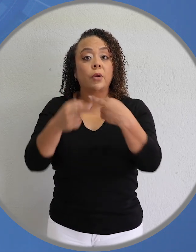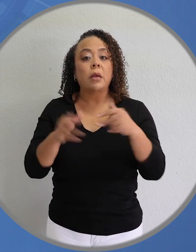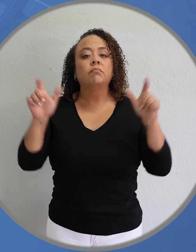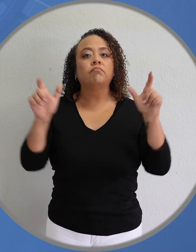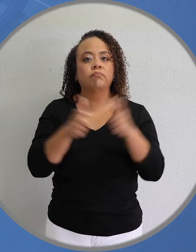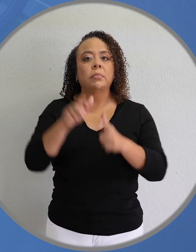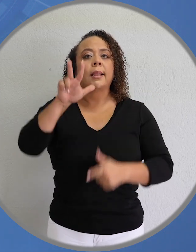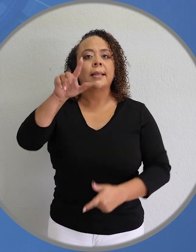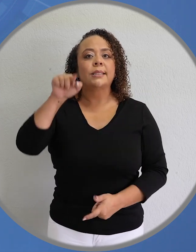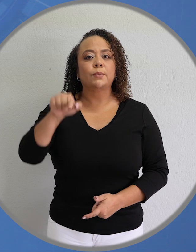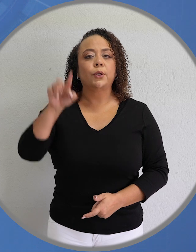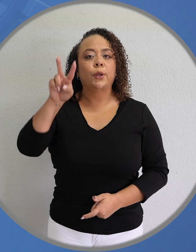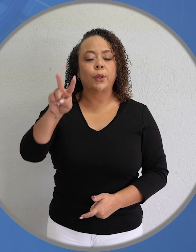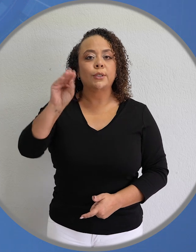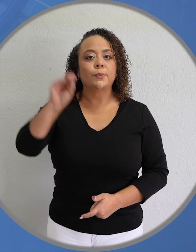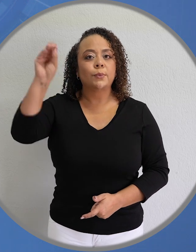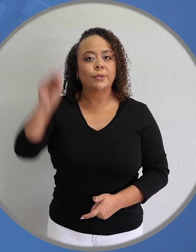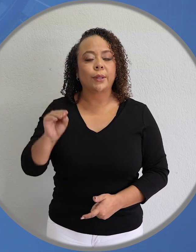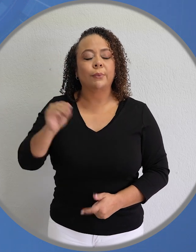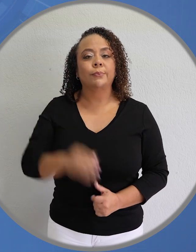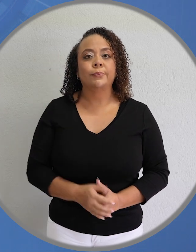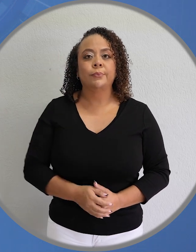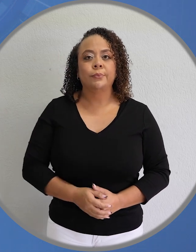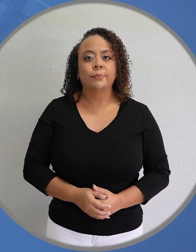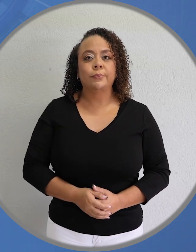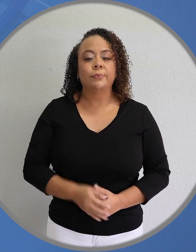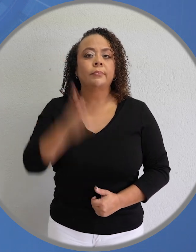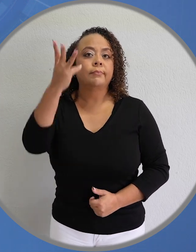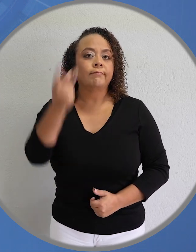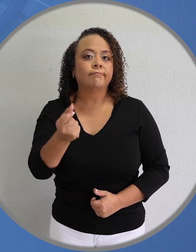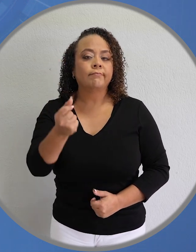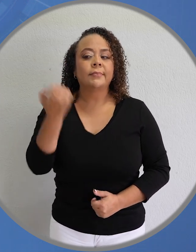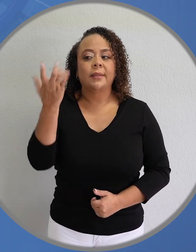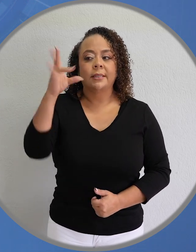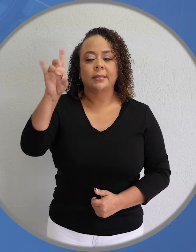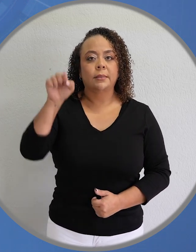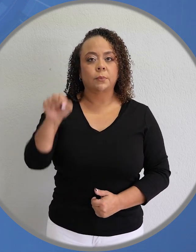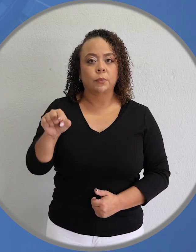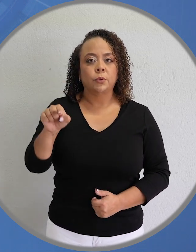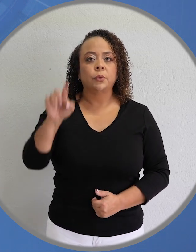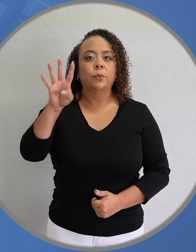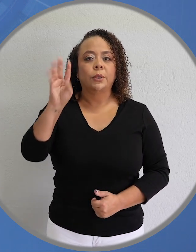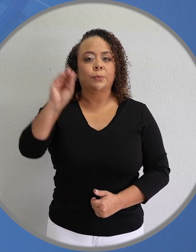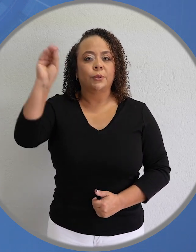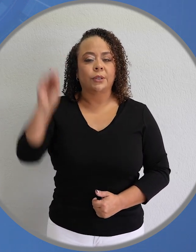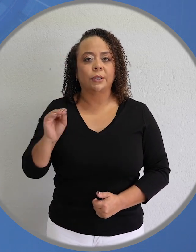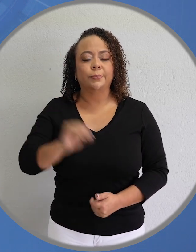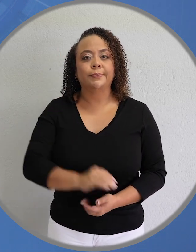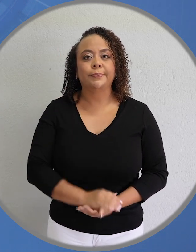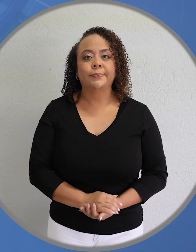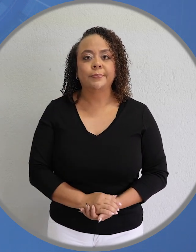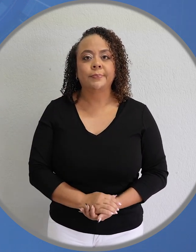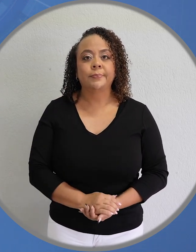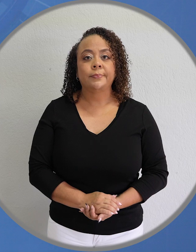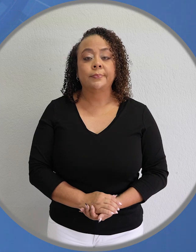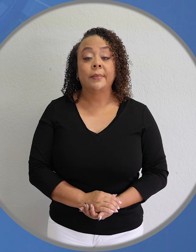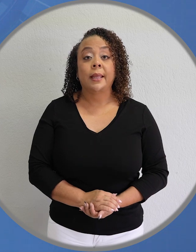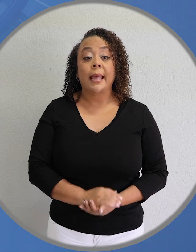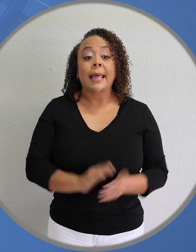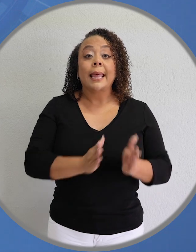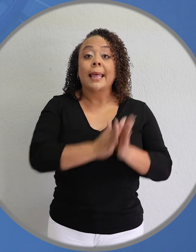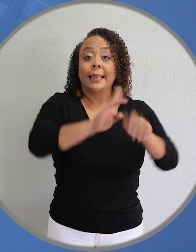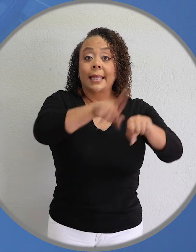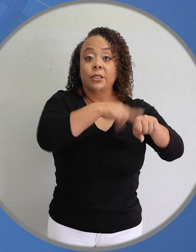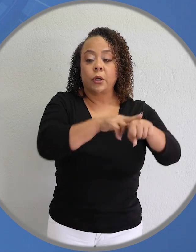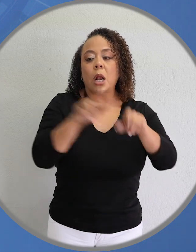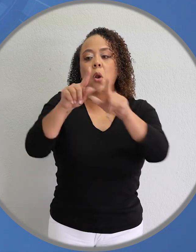disminuyó 3.2 puntos porcentuales, estimándose en 17.4%. Tanto a nivel